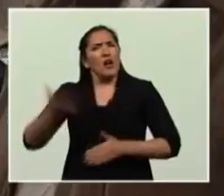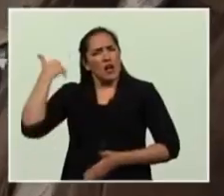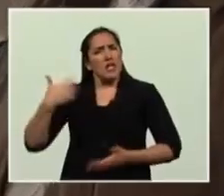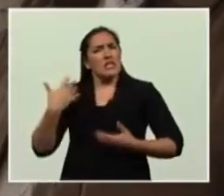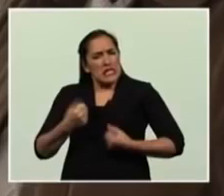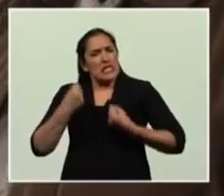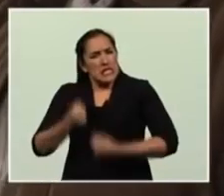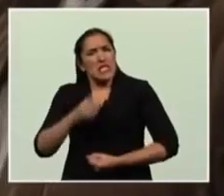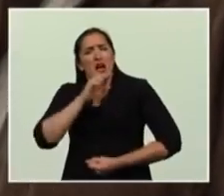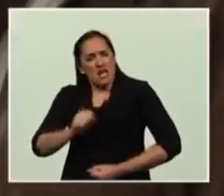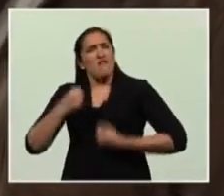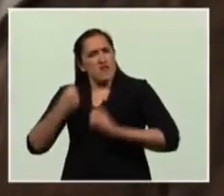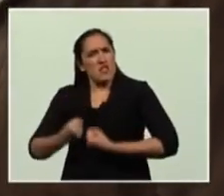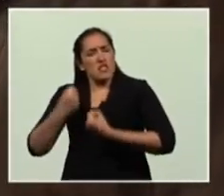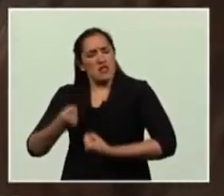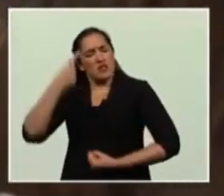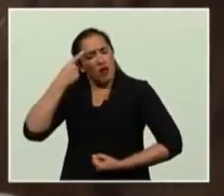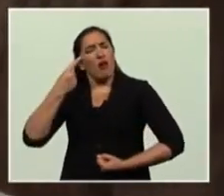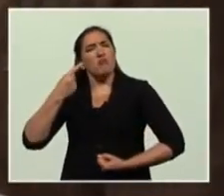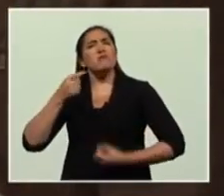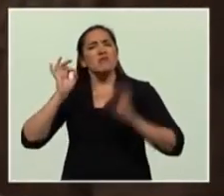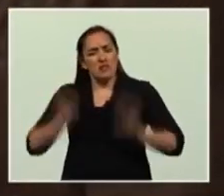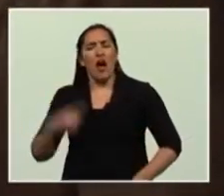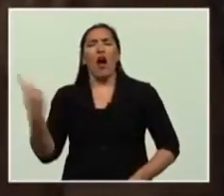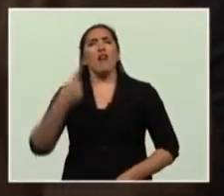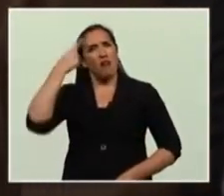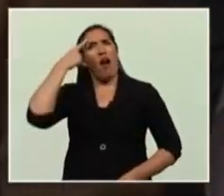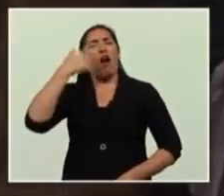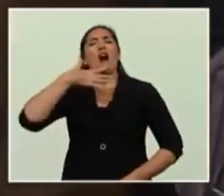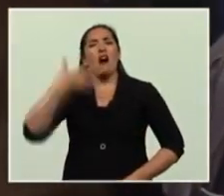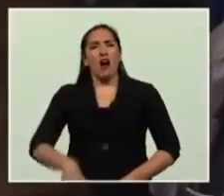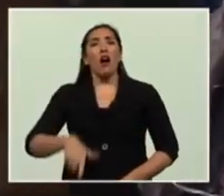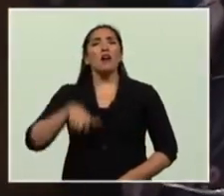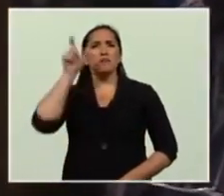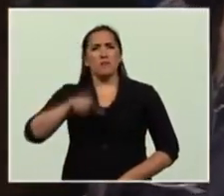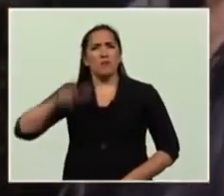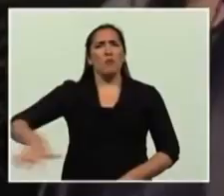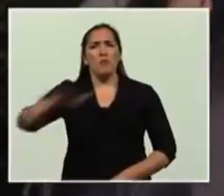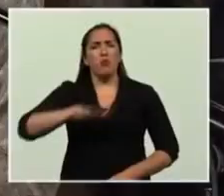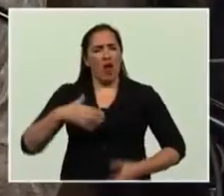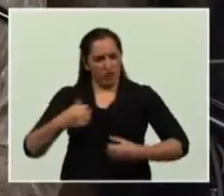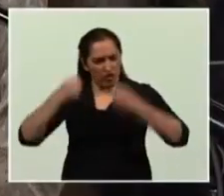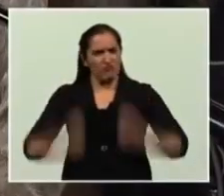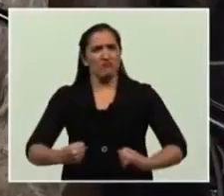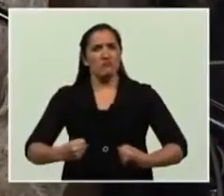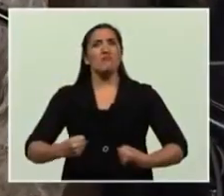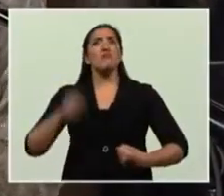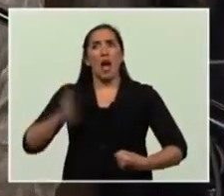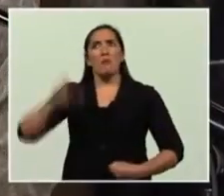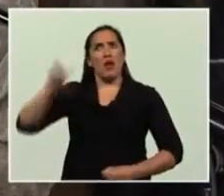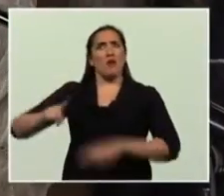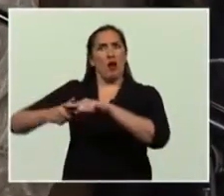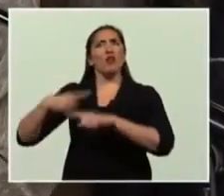que solamente la firmeza de un pueblo y de sus dirigentes es la que nos permitirá